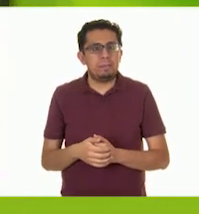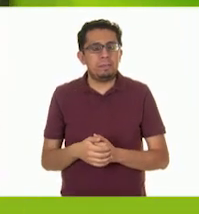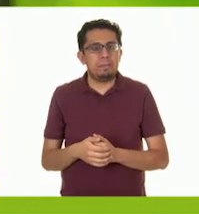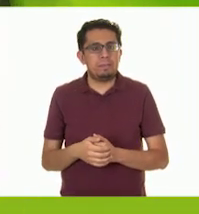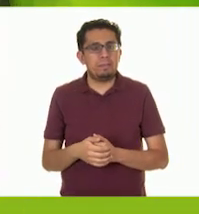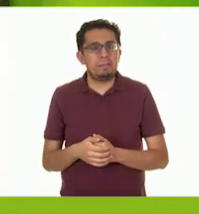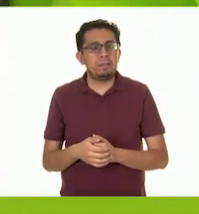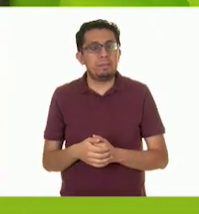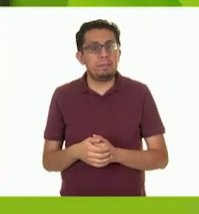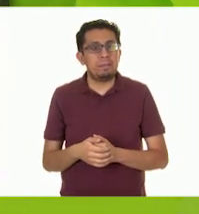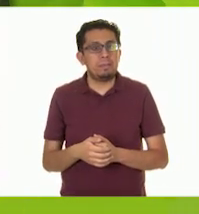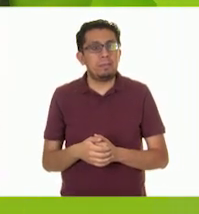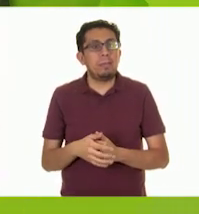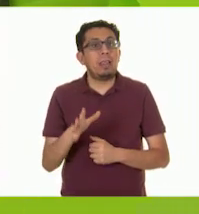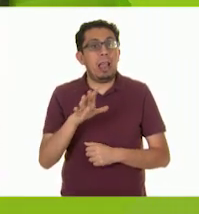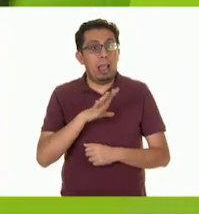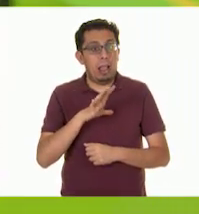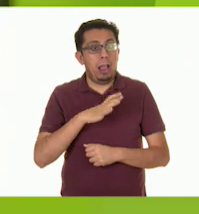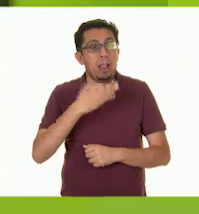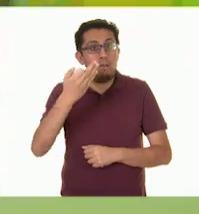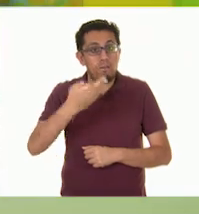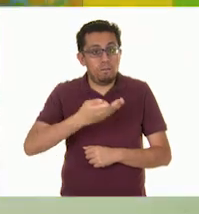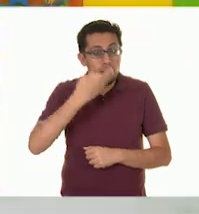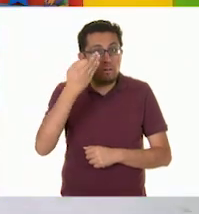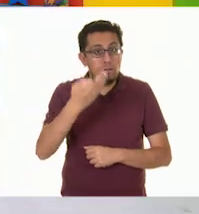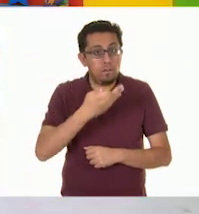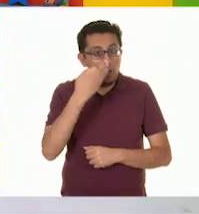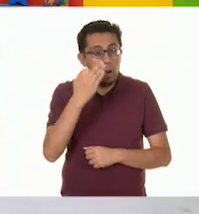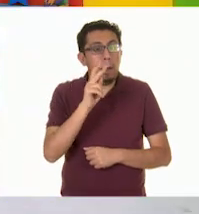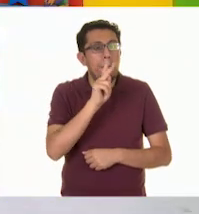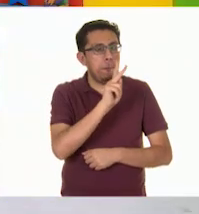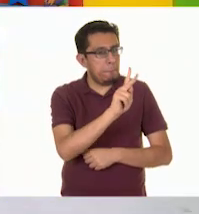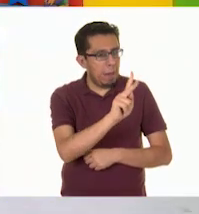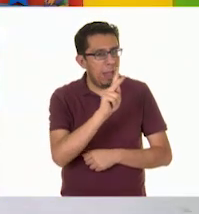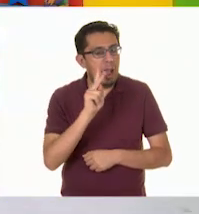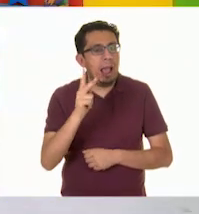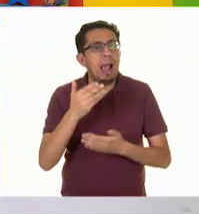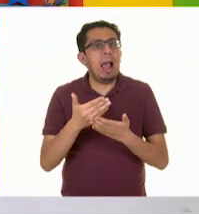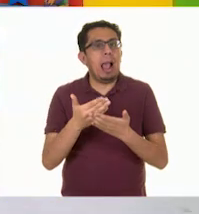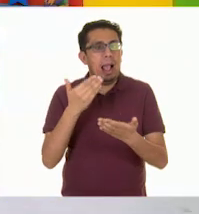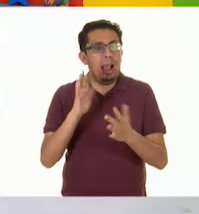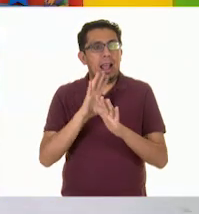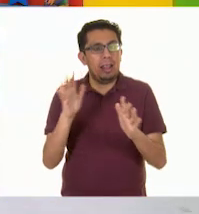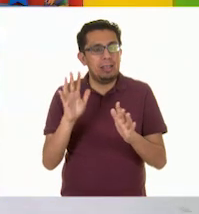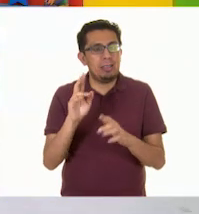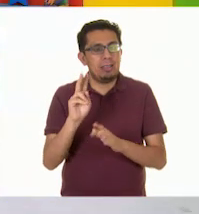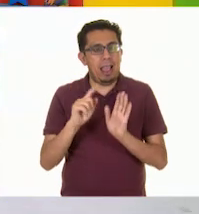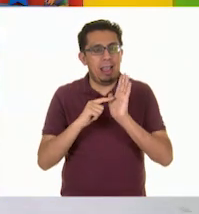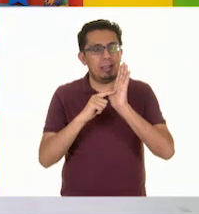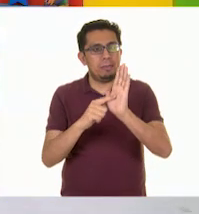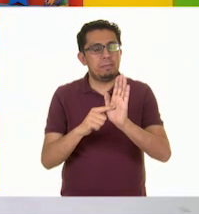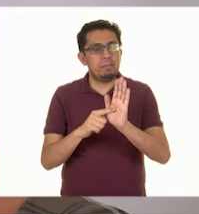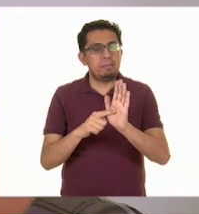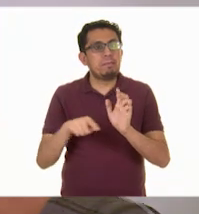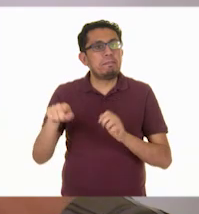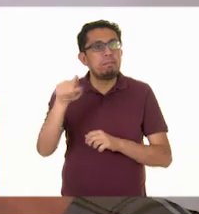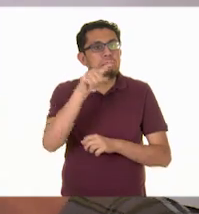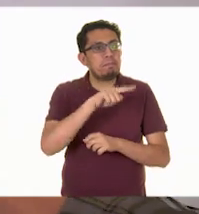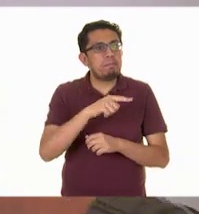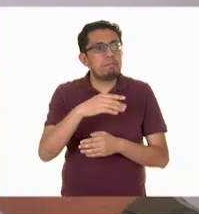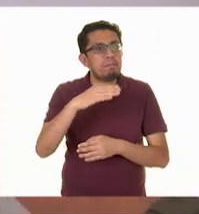Y tenemos una flor que se va a parecer a otra que ya pusimos. A ver si detectan a cuál. Aquí está